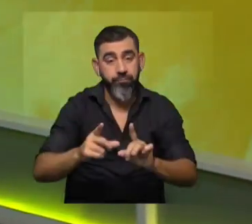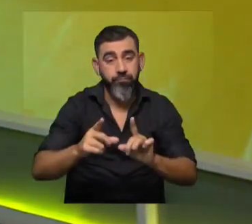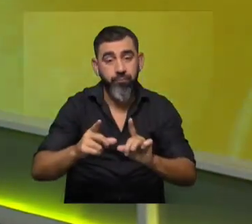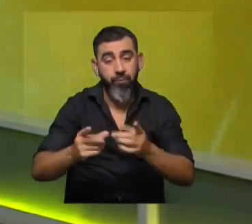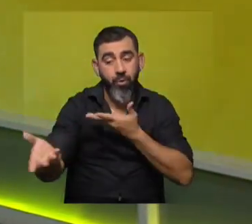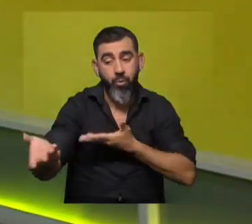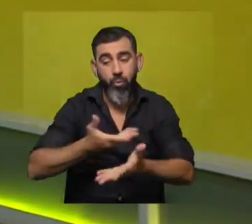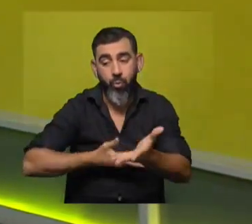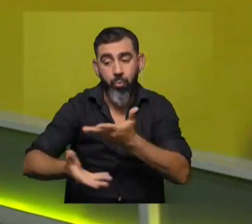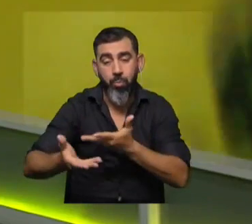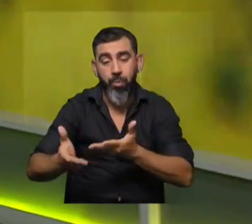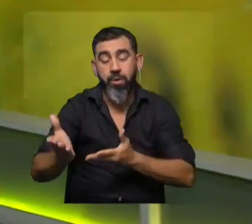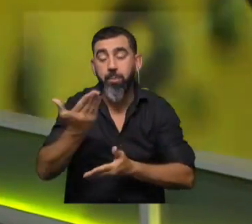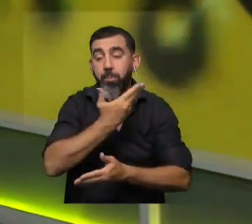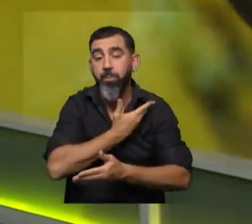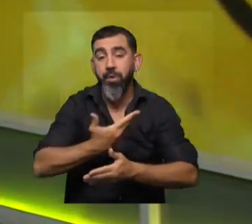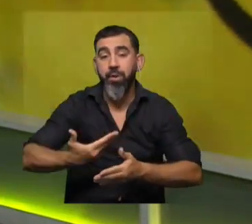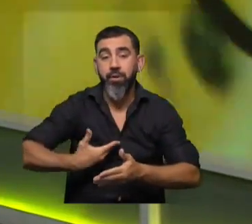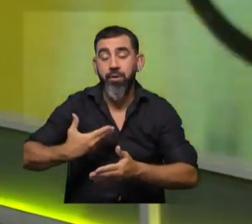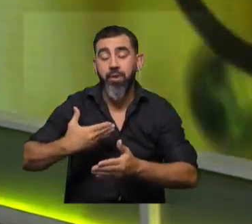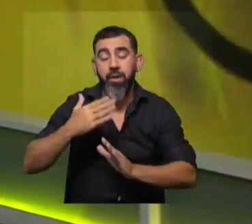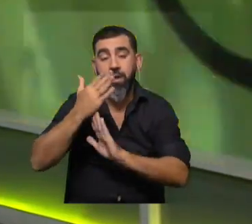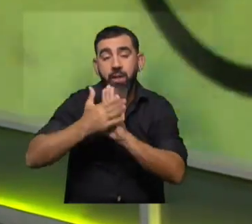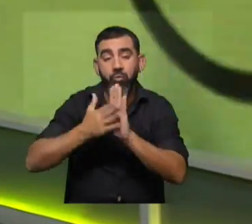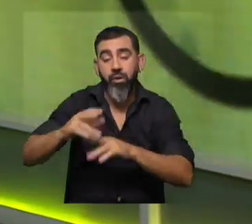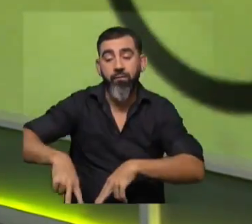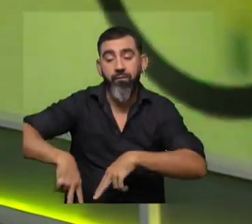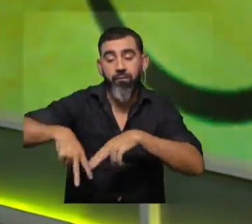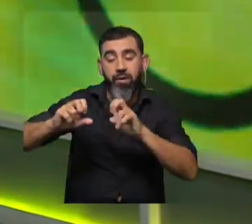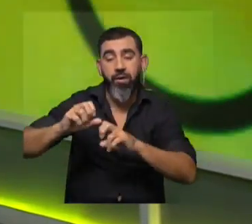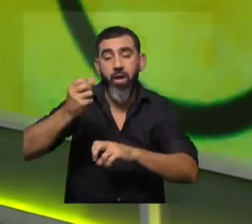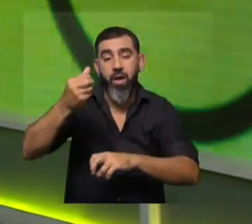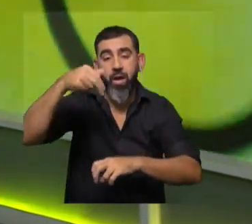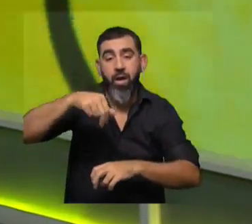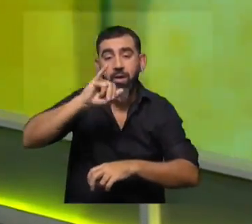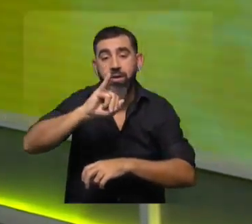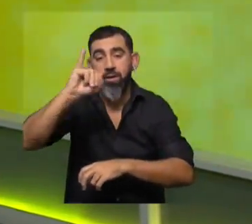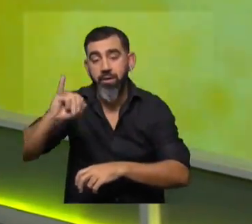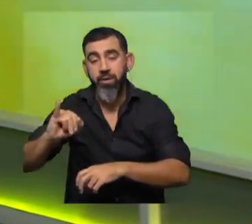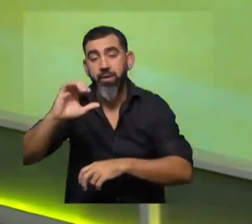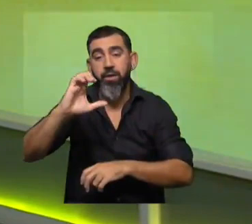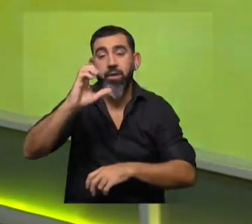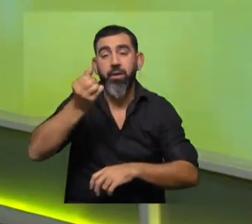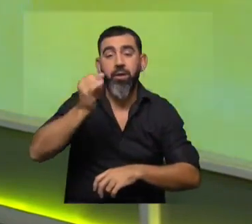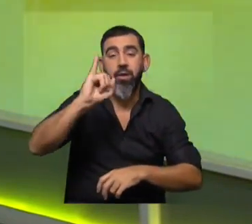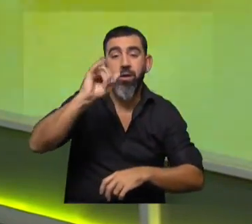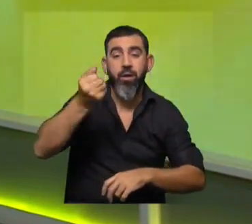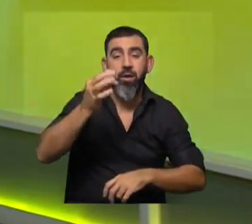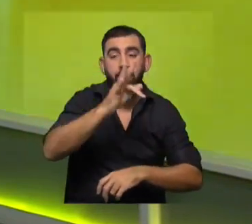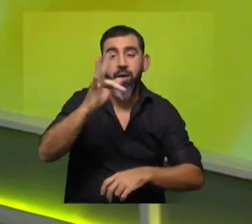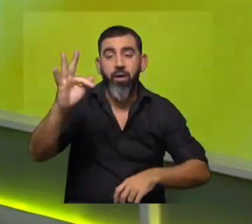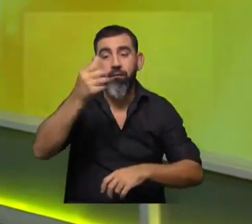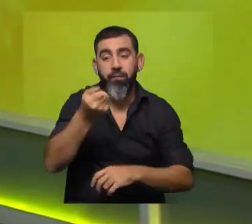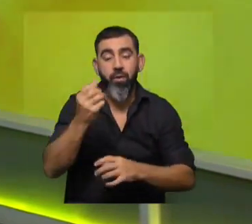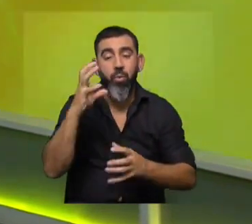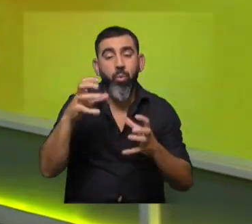compartir un mano a mano con el presidente de la Agencia Nacional de Investigación e Innovación, Flavio Caiafa, porque es uno de los sectores